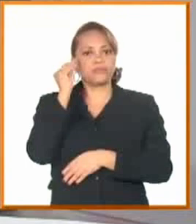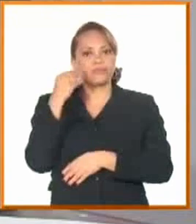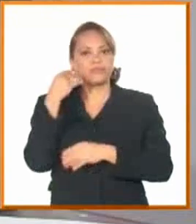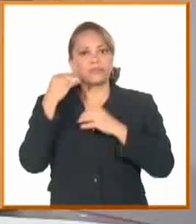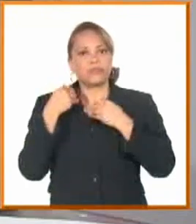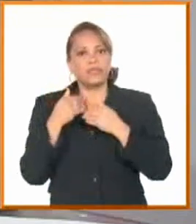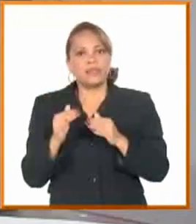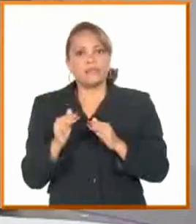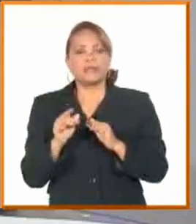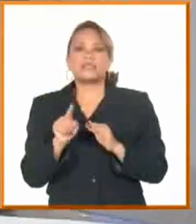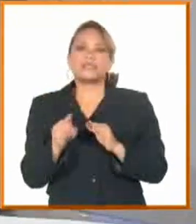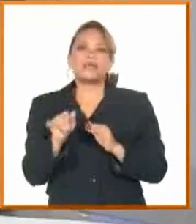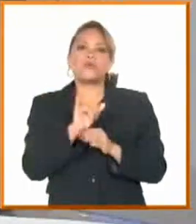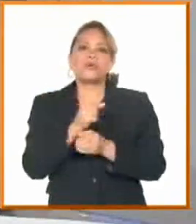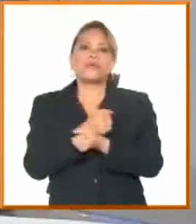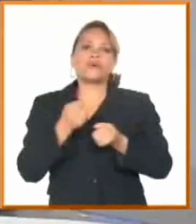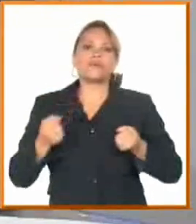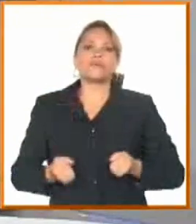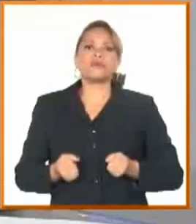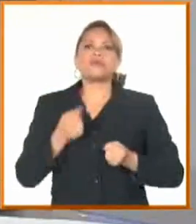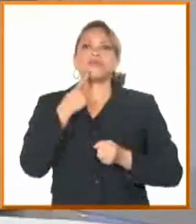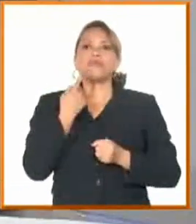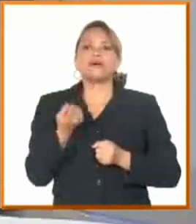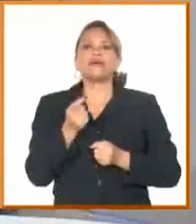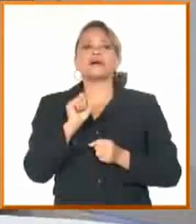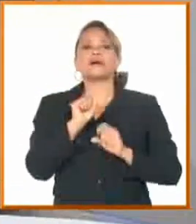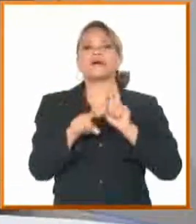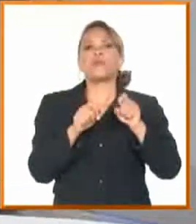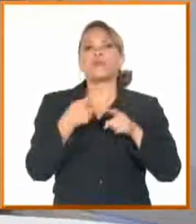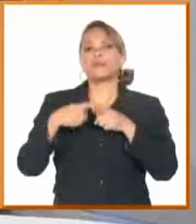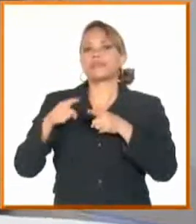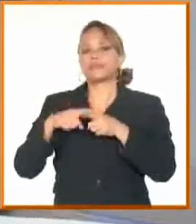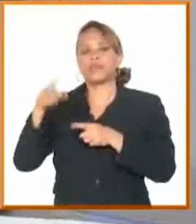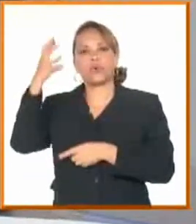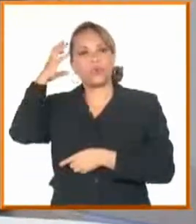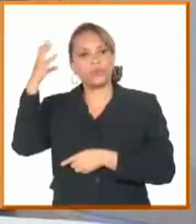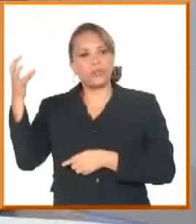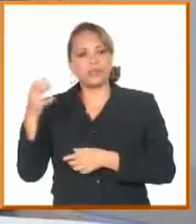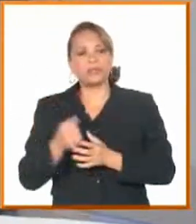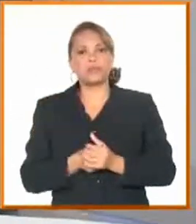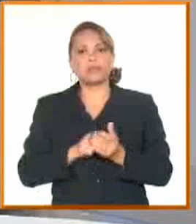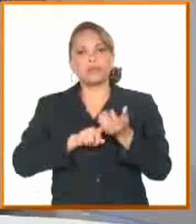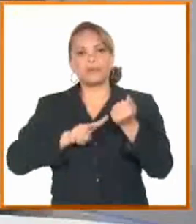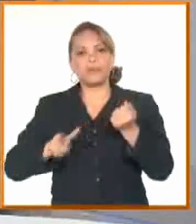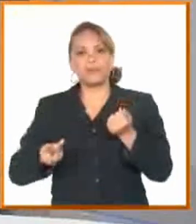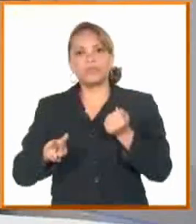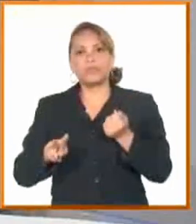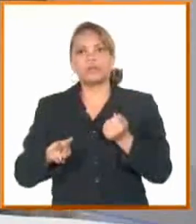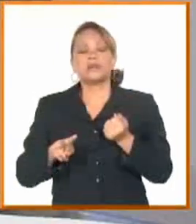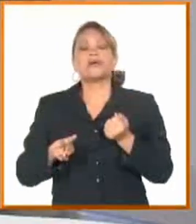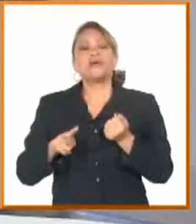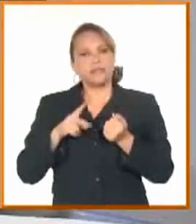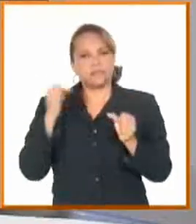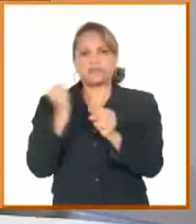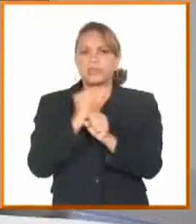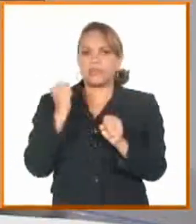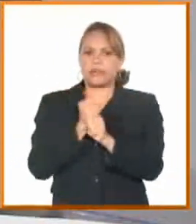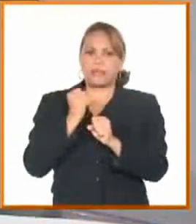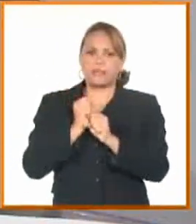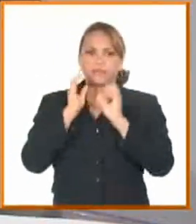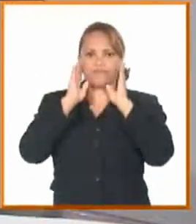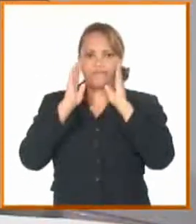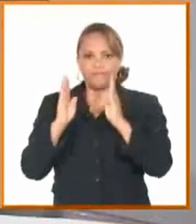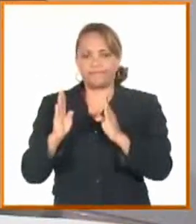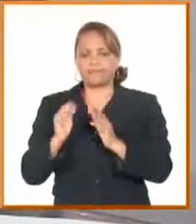hay un esfuerzo que se está haciendo también para acopiar productos por los gobernadores, las estructuras territoriales, más en términos prácticos están trabajando en esa dirección.